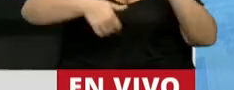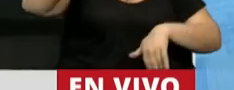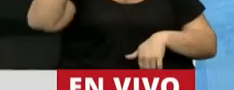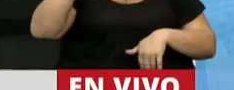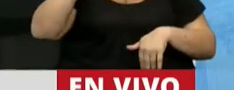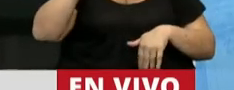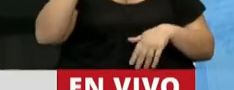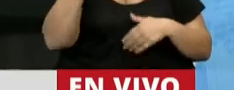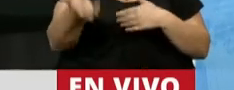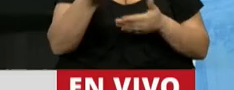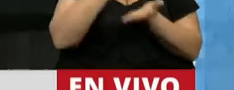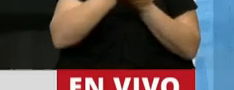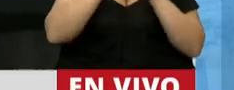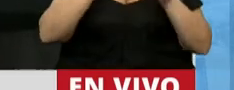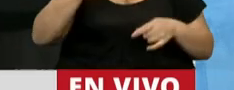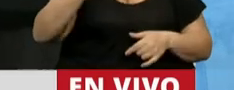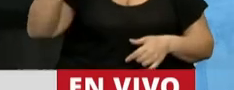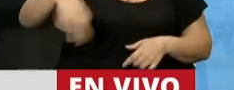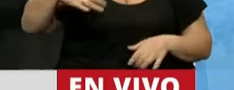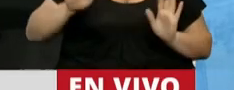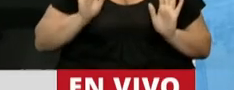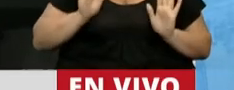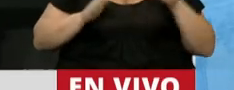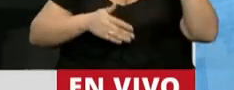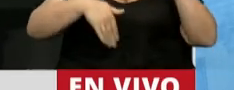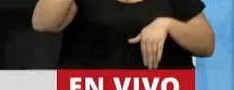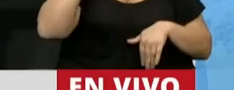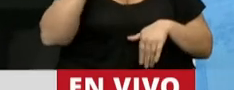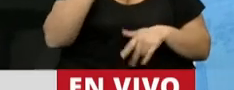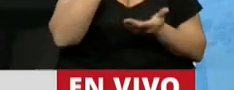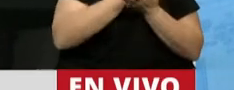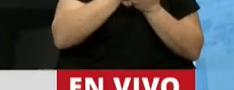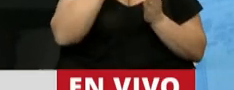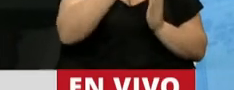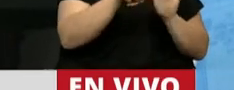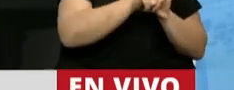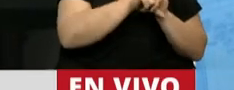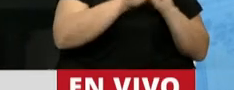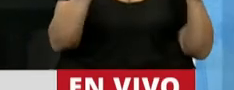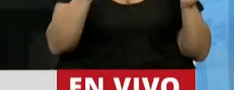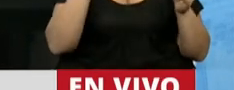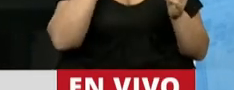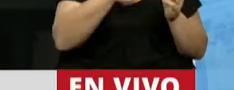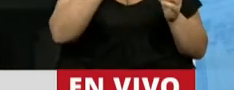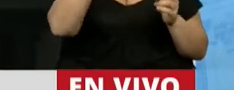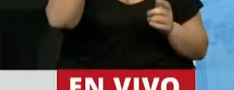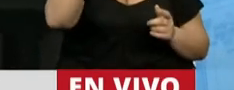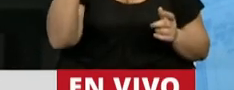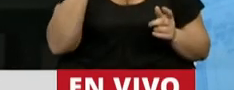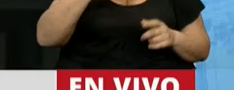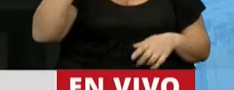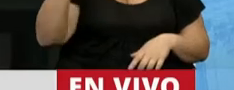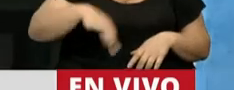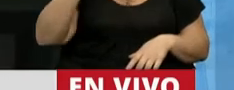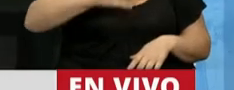confiere derechos, pero también confiere obligaciones. La mayoría no da derecho a violar la ley ni escapar a la Constitución, sino que los